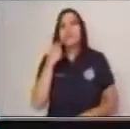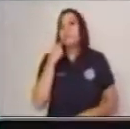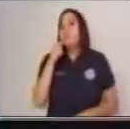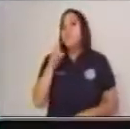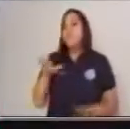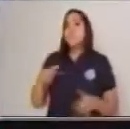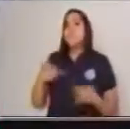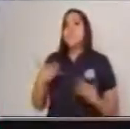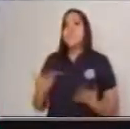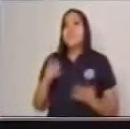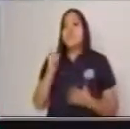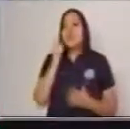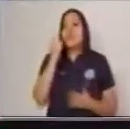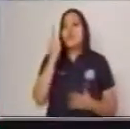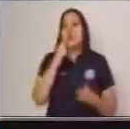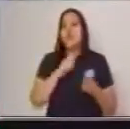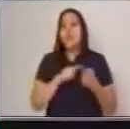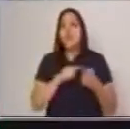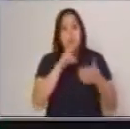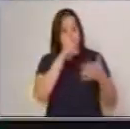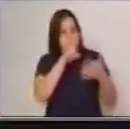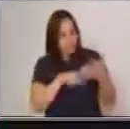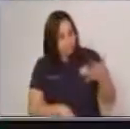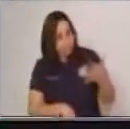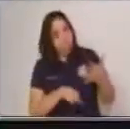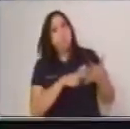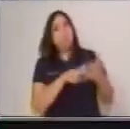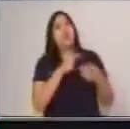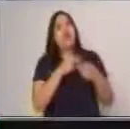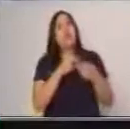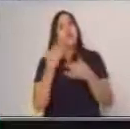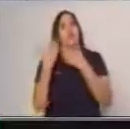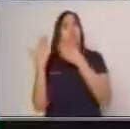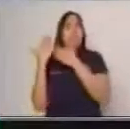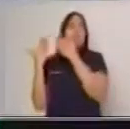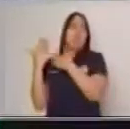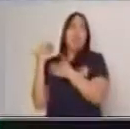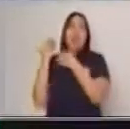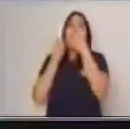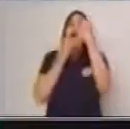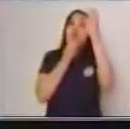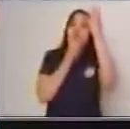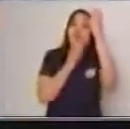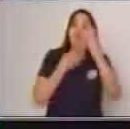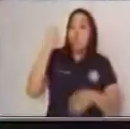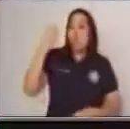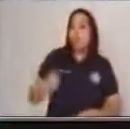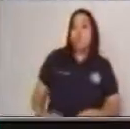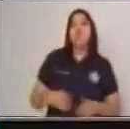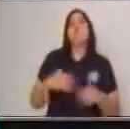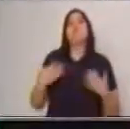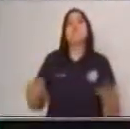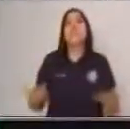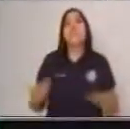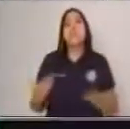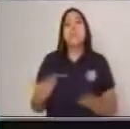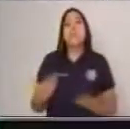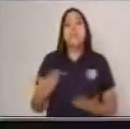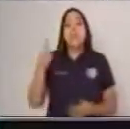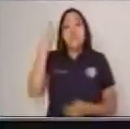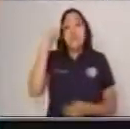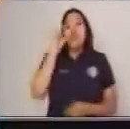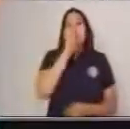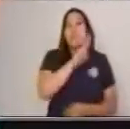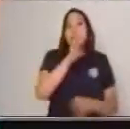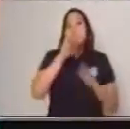número uno, que el registro más antiguo de este nombre aparece en un informe oficial fechado con el día